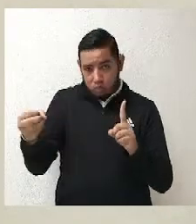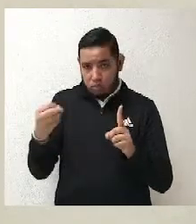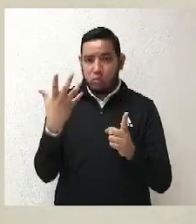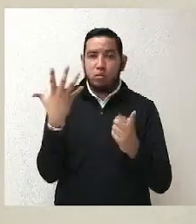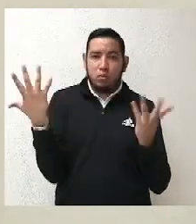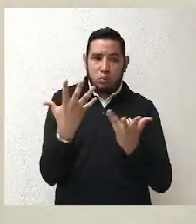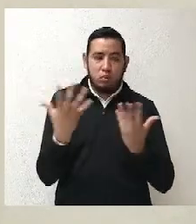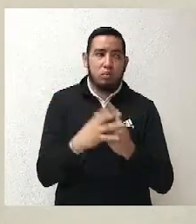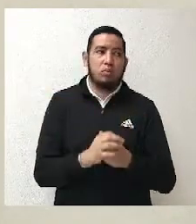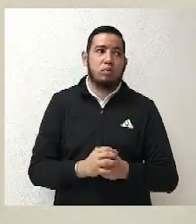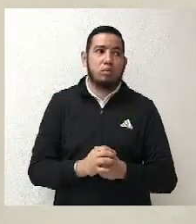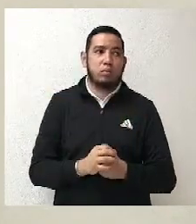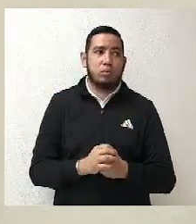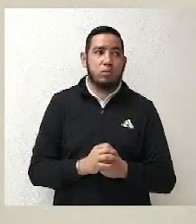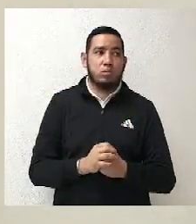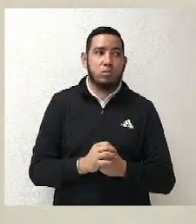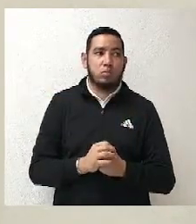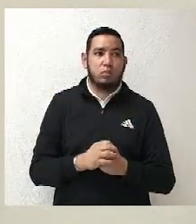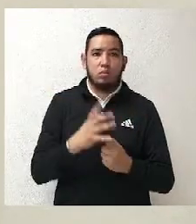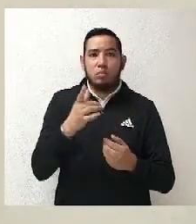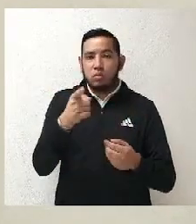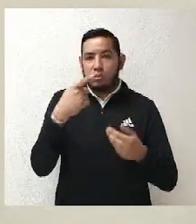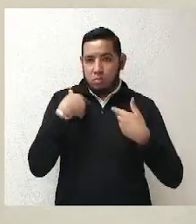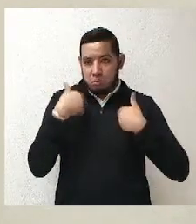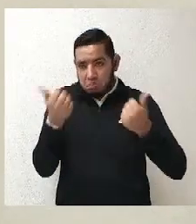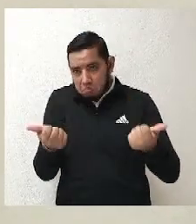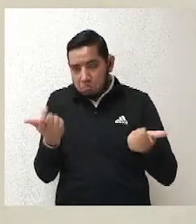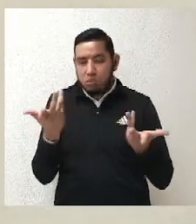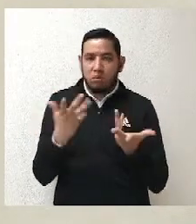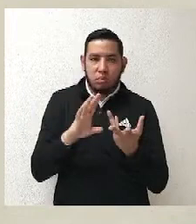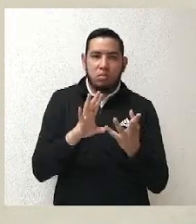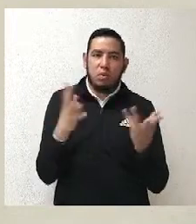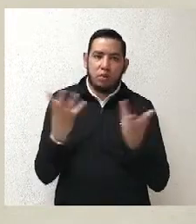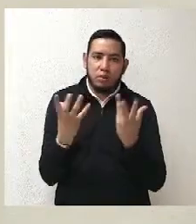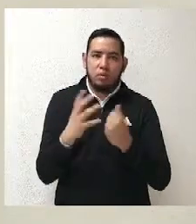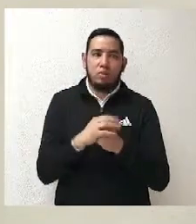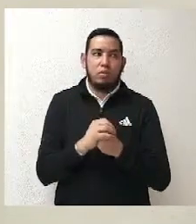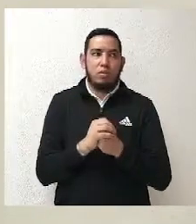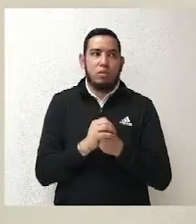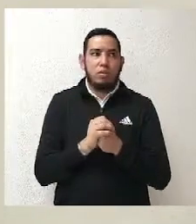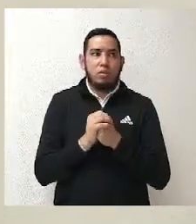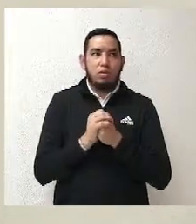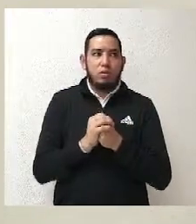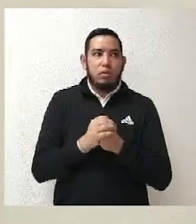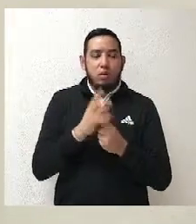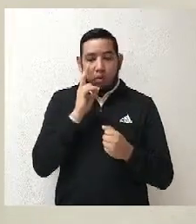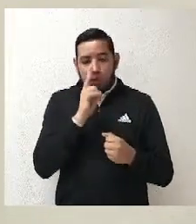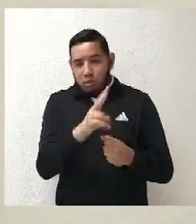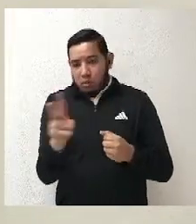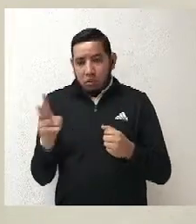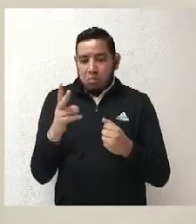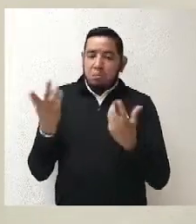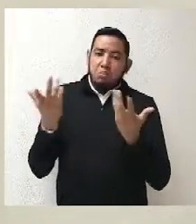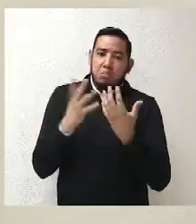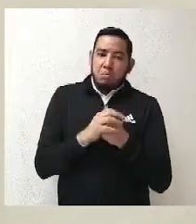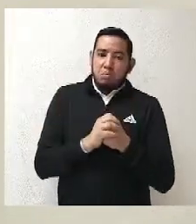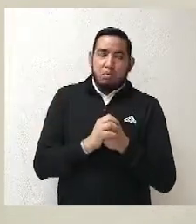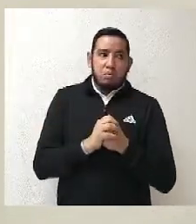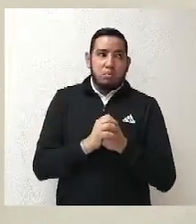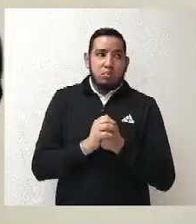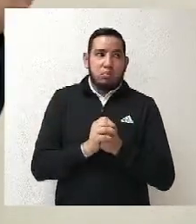que se estima que con el hecho de nombrar tres mujeres sin importar los bloques de